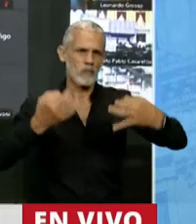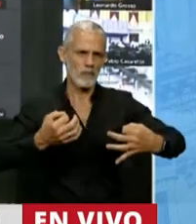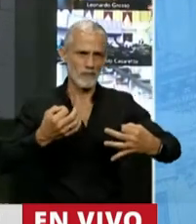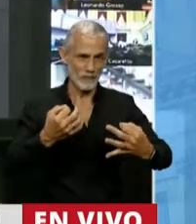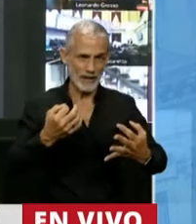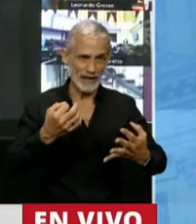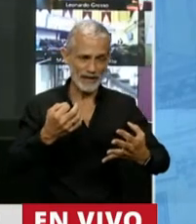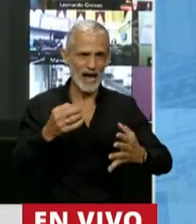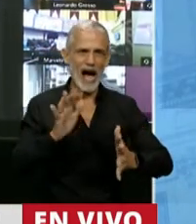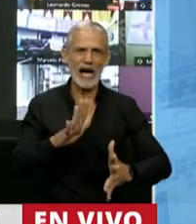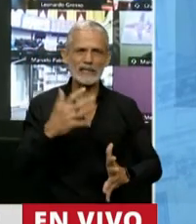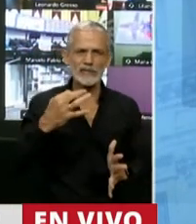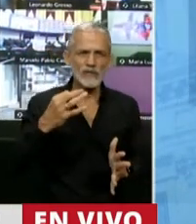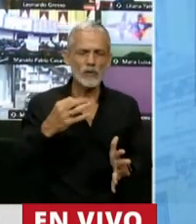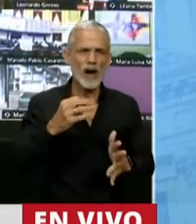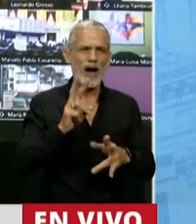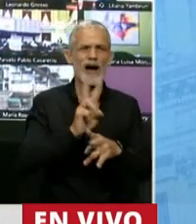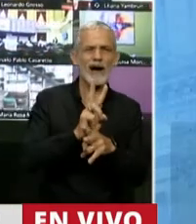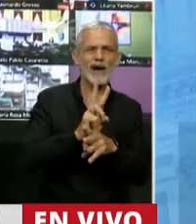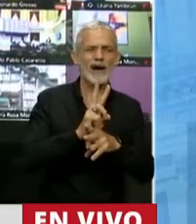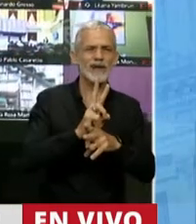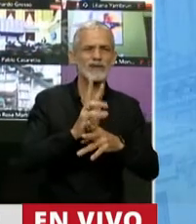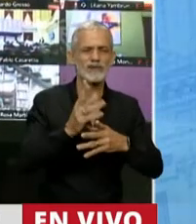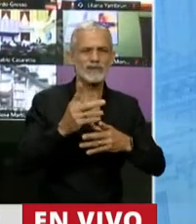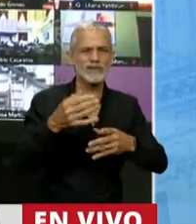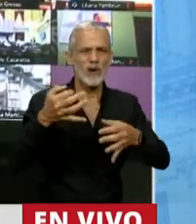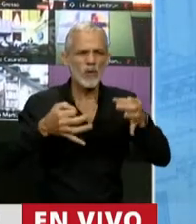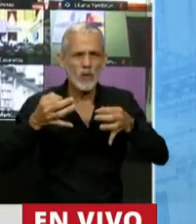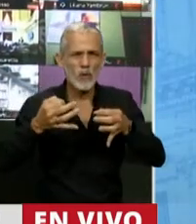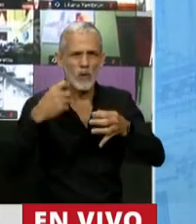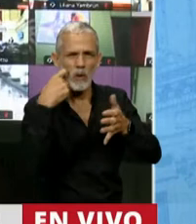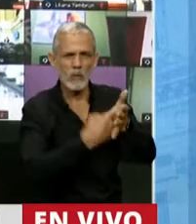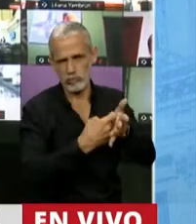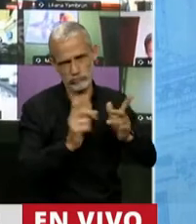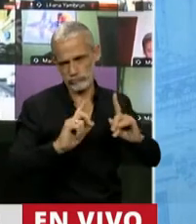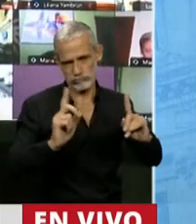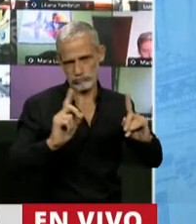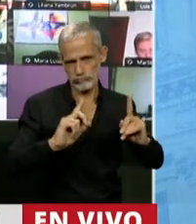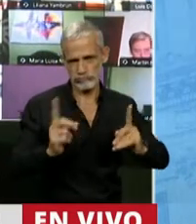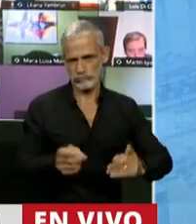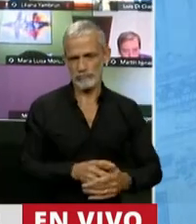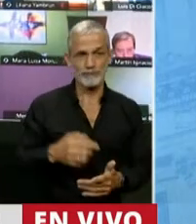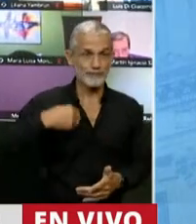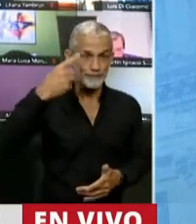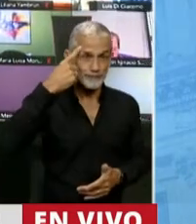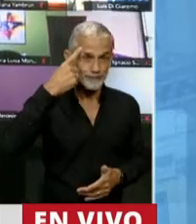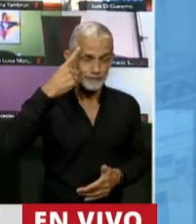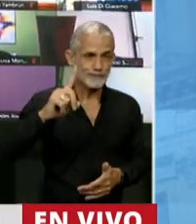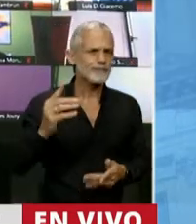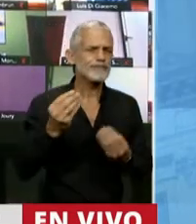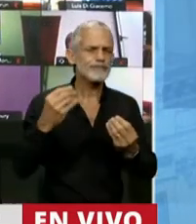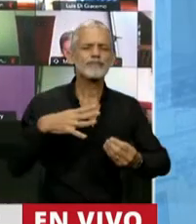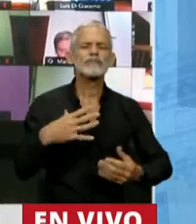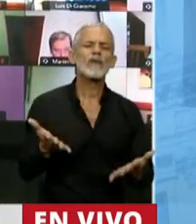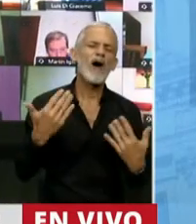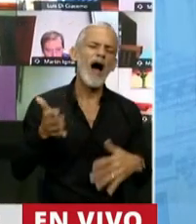evitar la inseguridad jurídica. Yo creo, señor Presidente, que nos falta